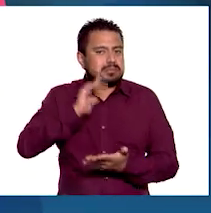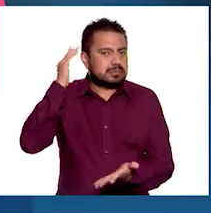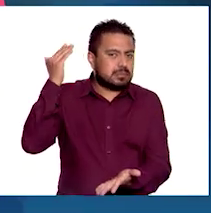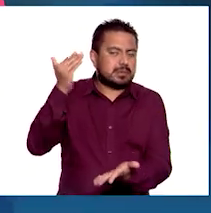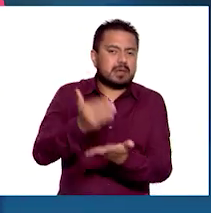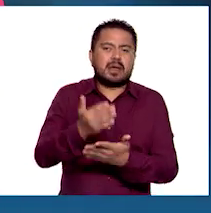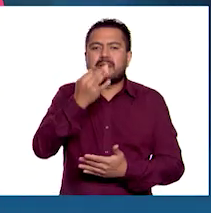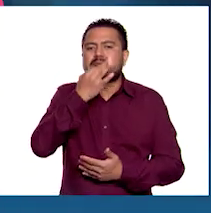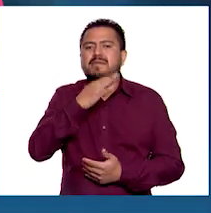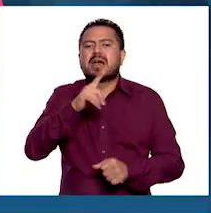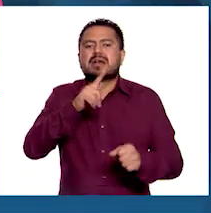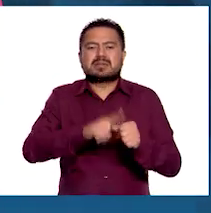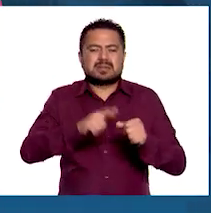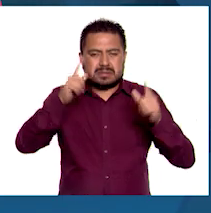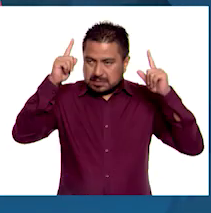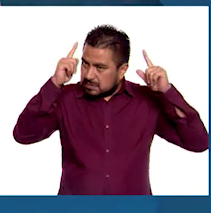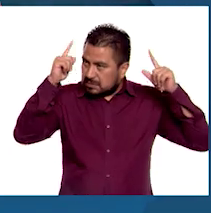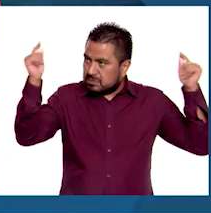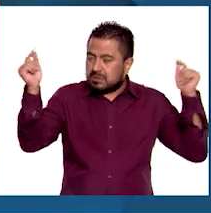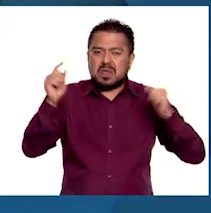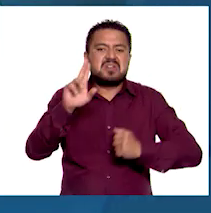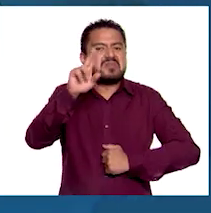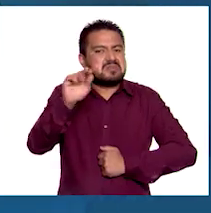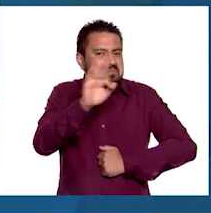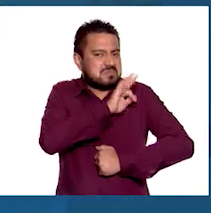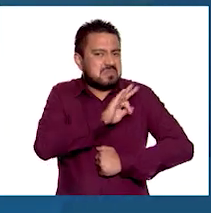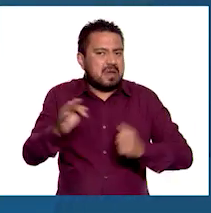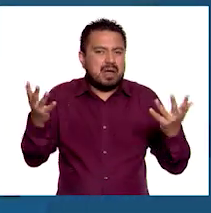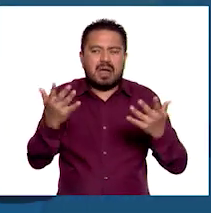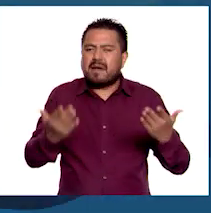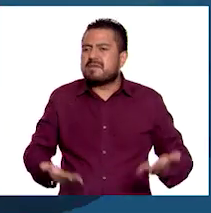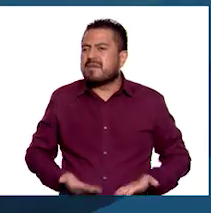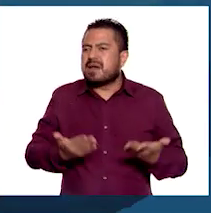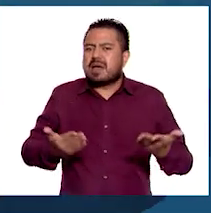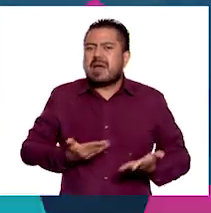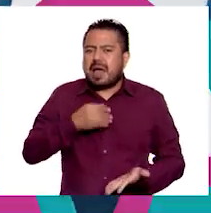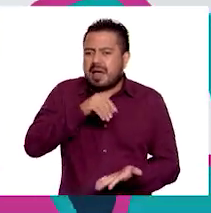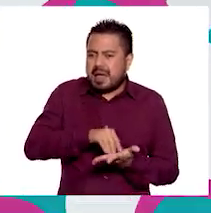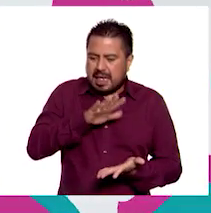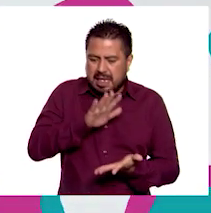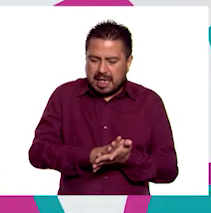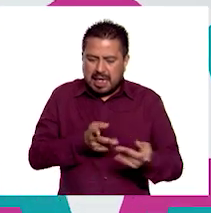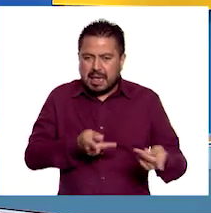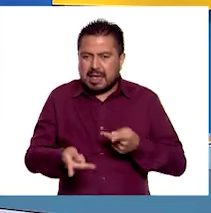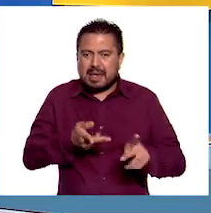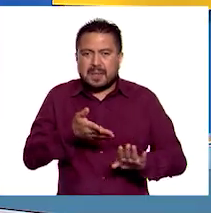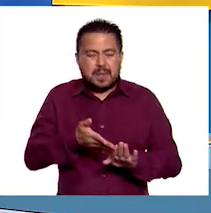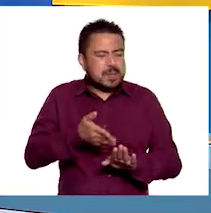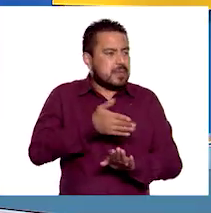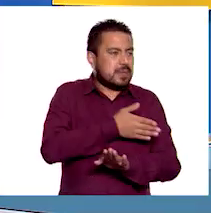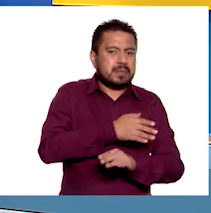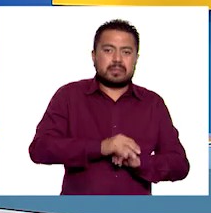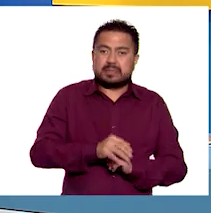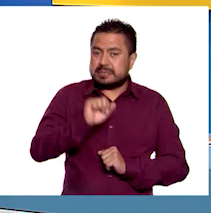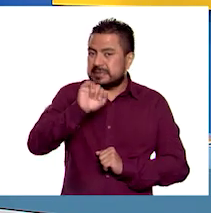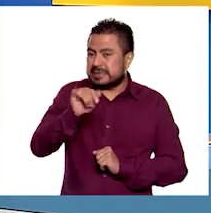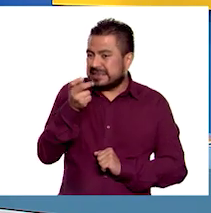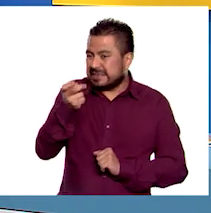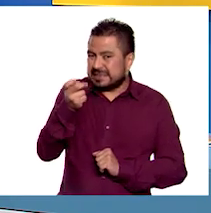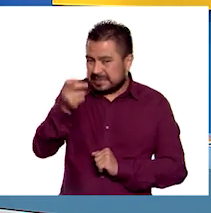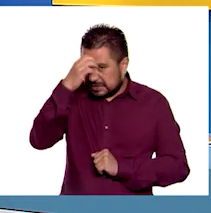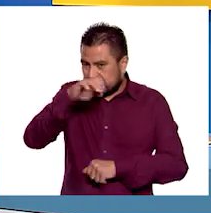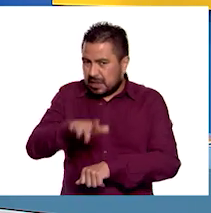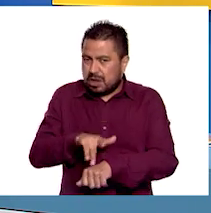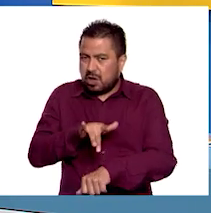fiesta de graduación y no pudieron hacer la pachanga que ya tenían planeada, maestro. Exacto. Esta experiencia que